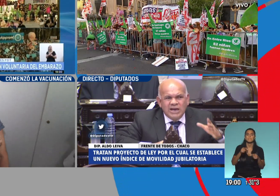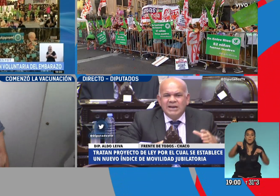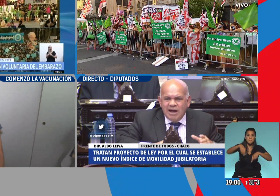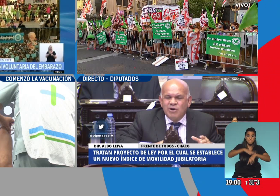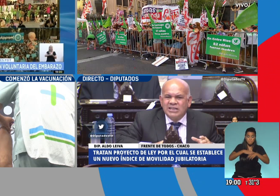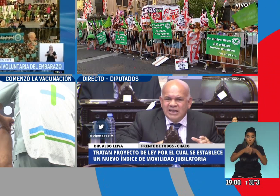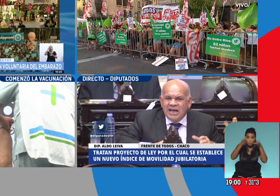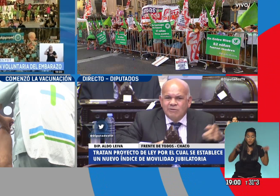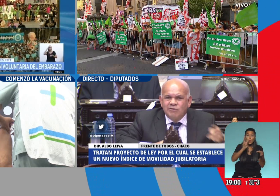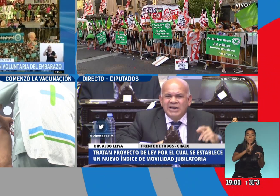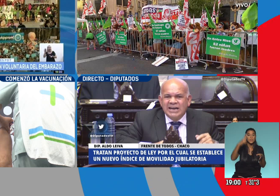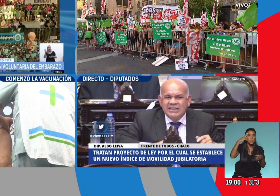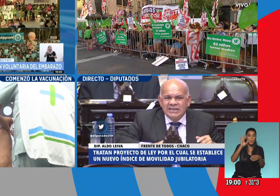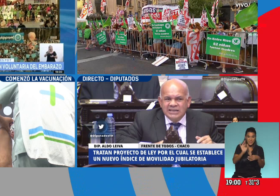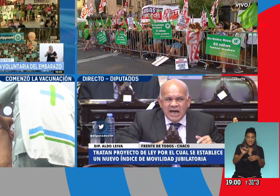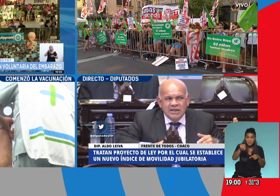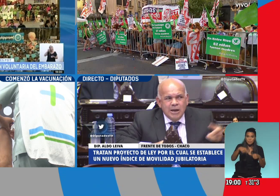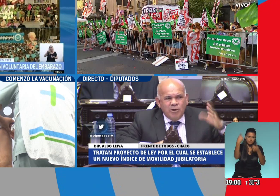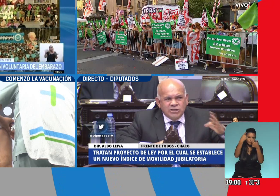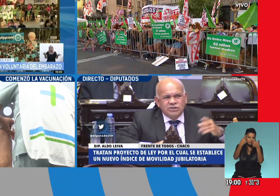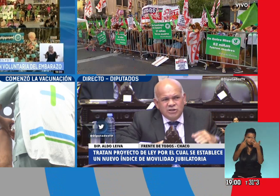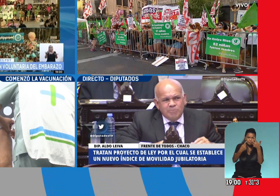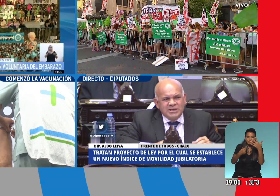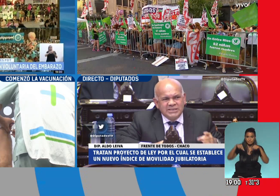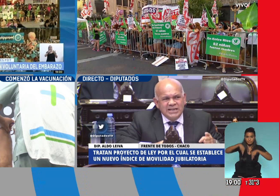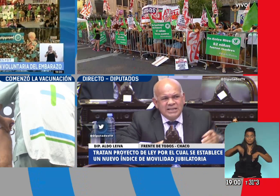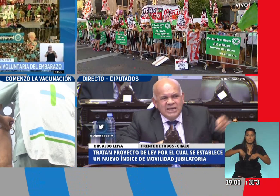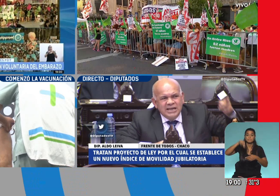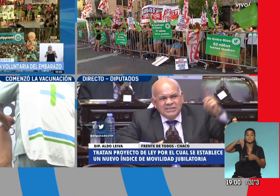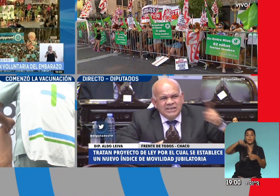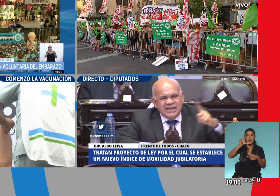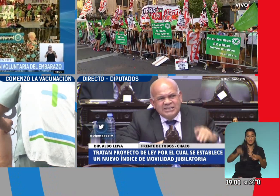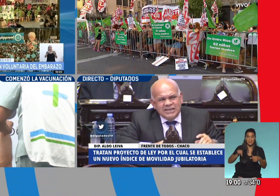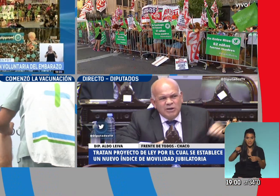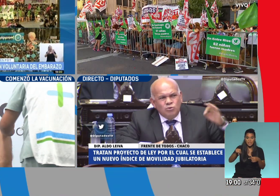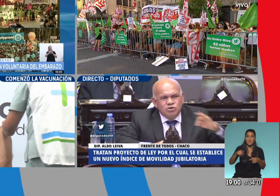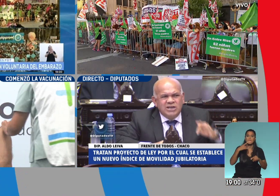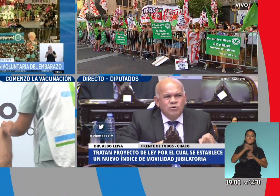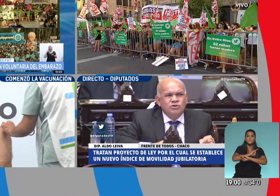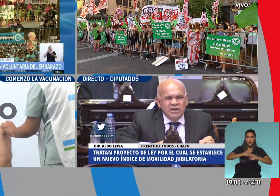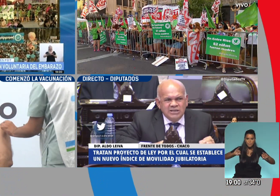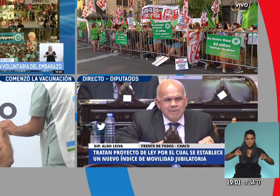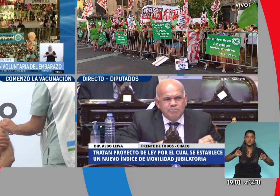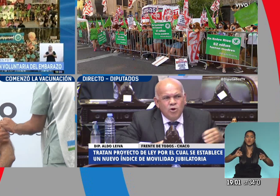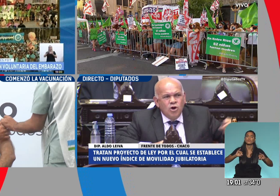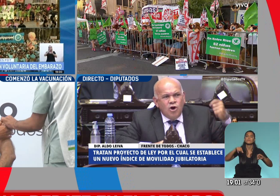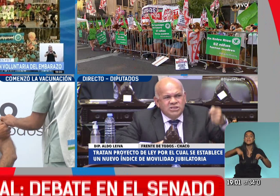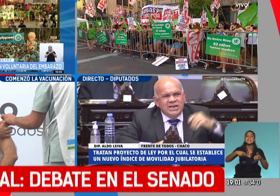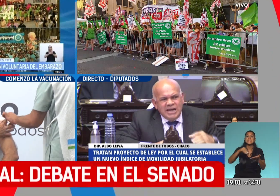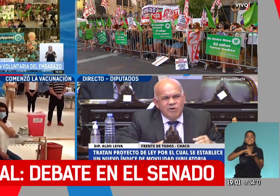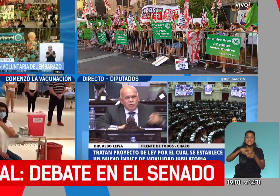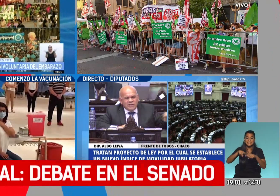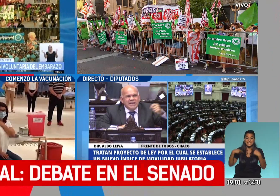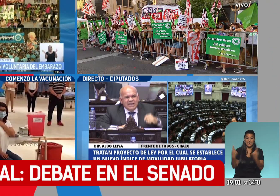29 de diciembre, y todo esto sucede en nuestro país. En el Congreso está la información. El Senado debate